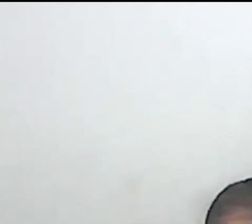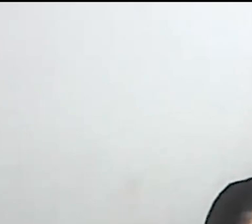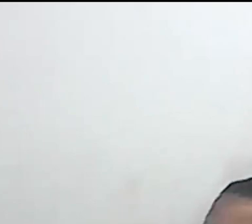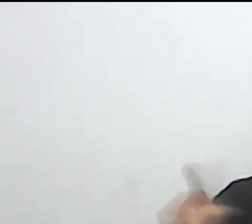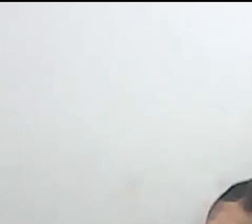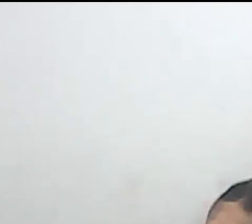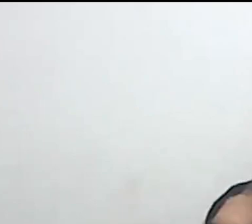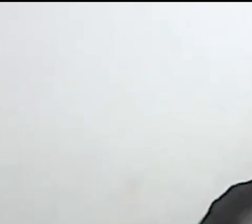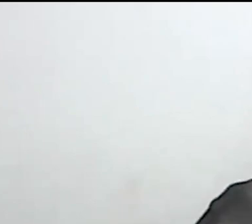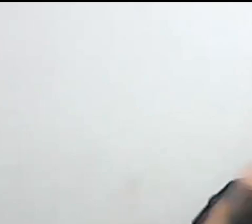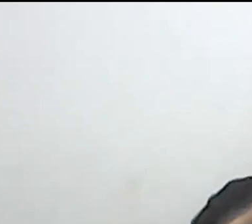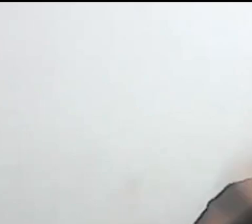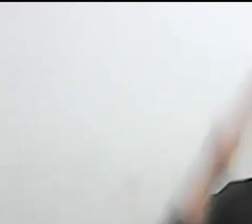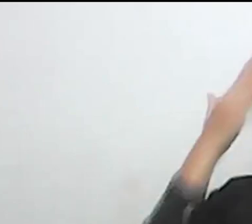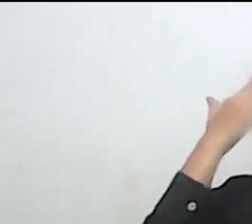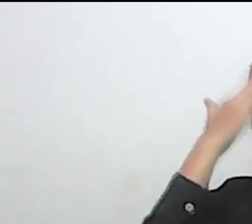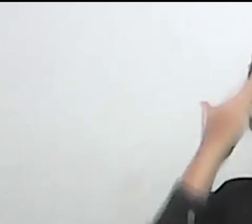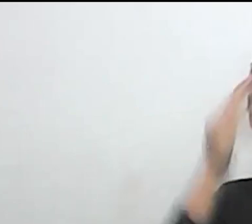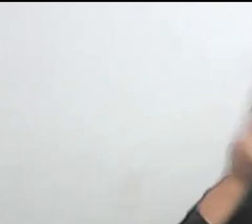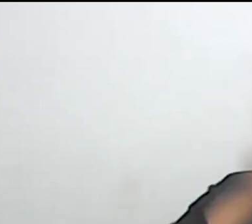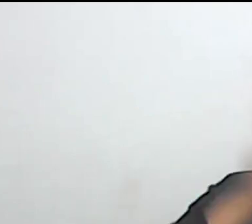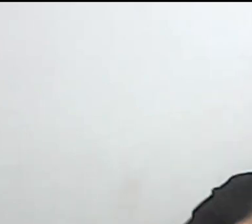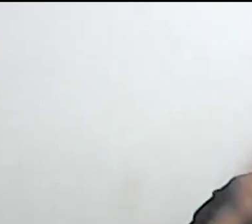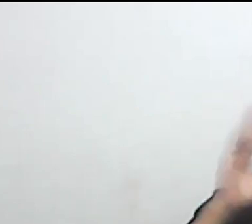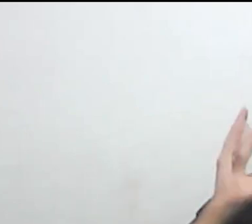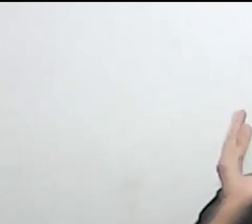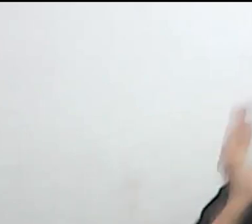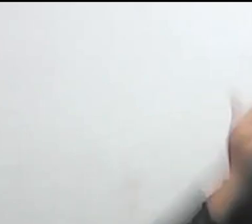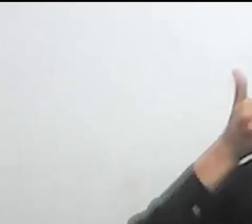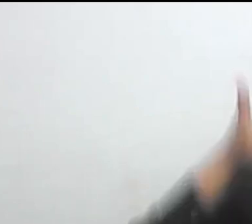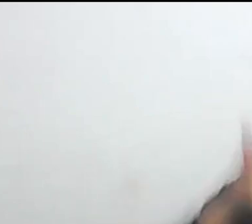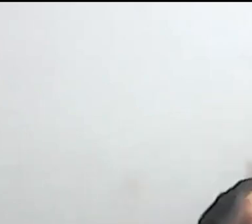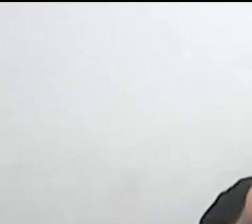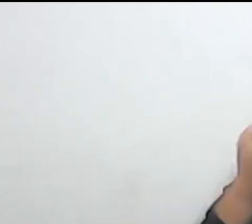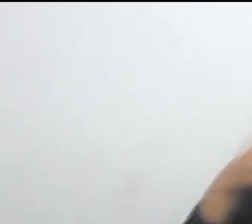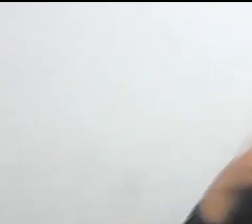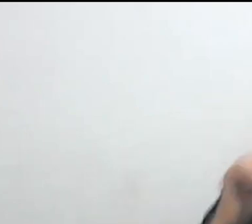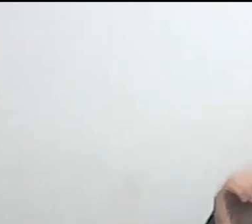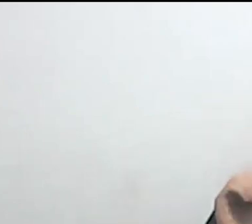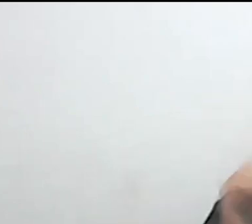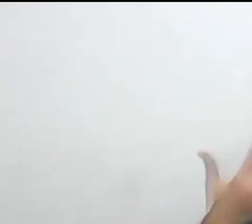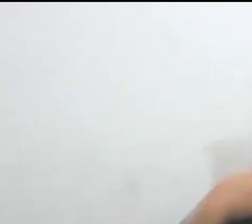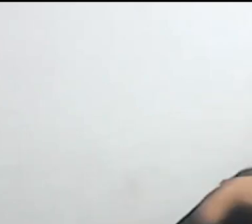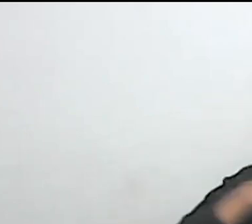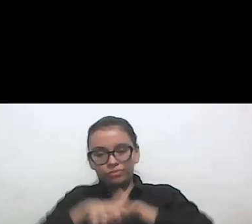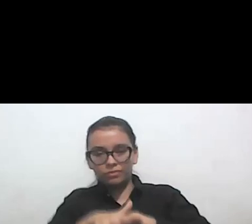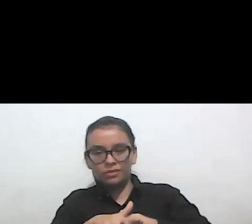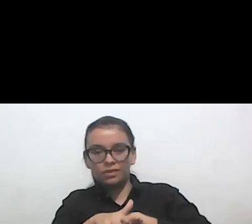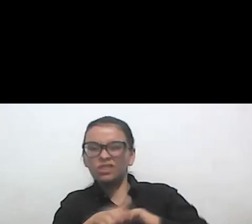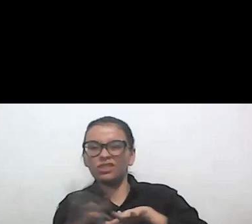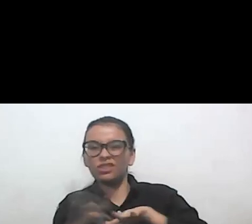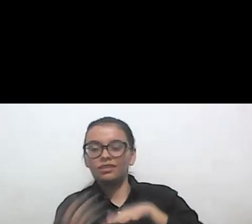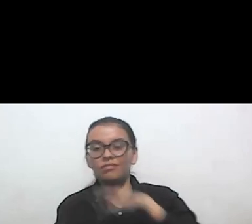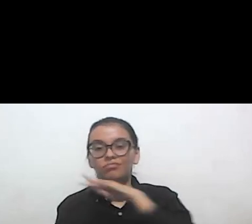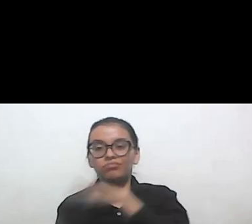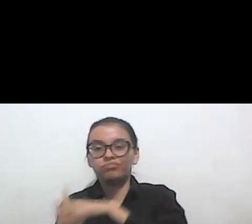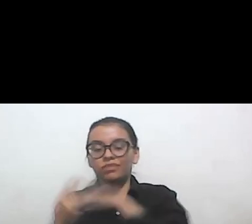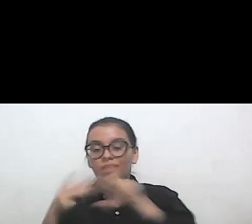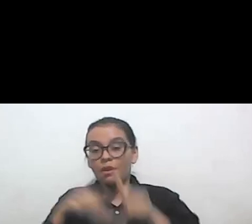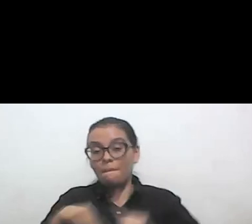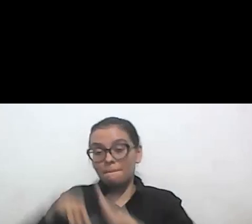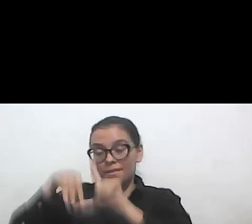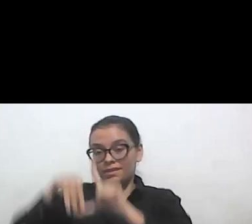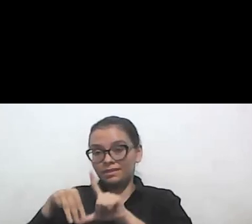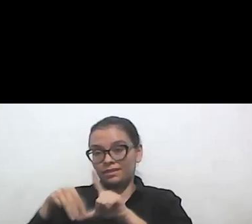denominado Discapacidad, Género e Interseccionalidad, el cual se realiza en el marco del lanzamiento de la Maestría en Discapacidad,